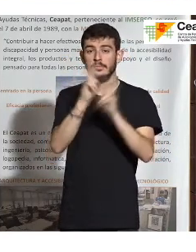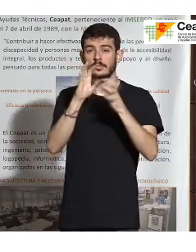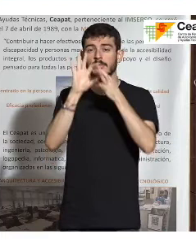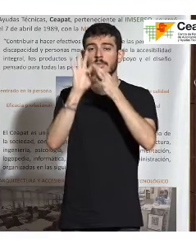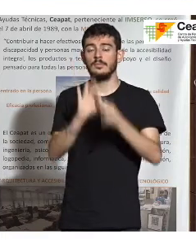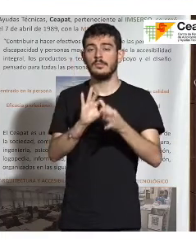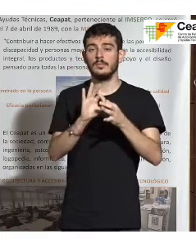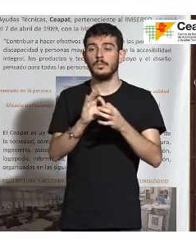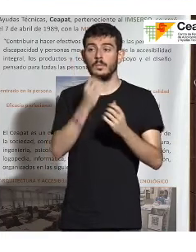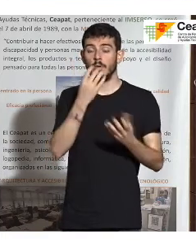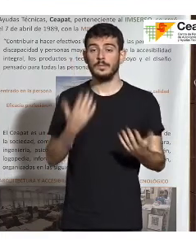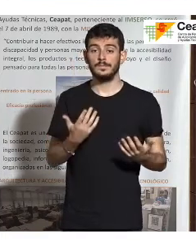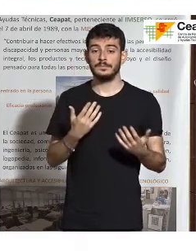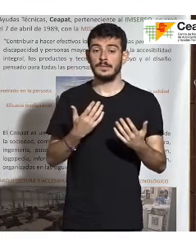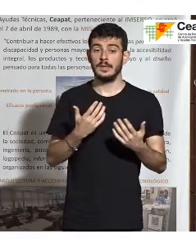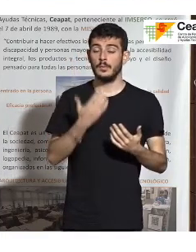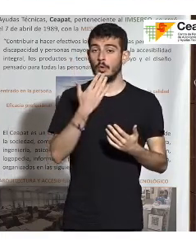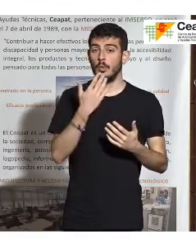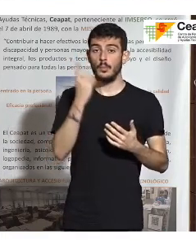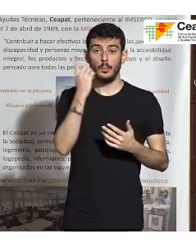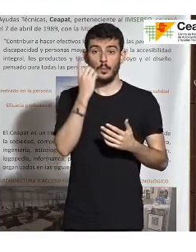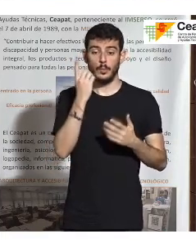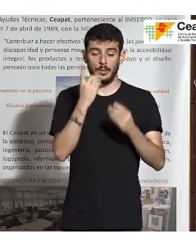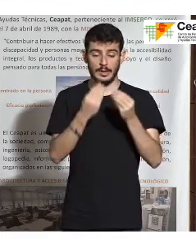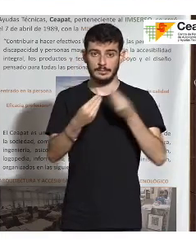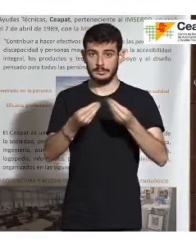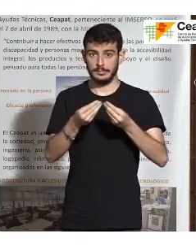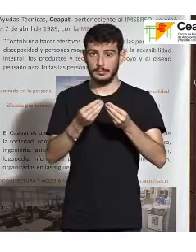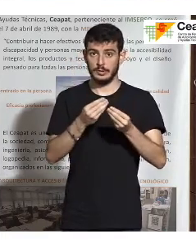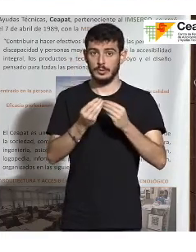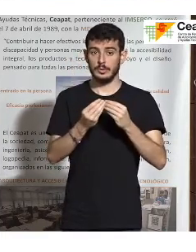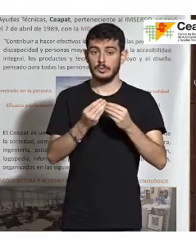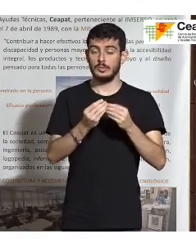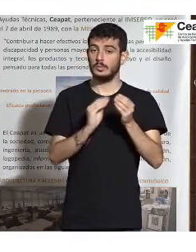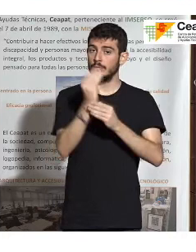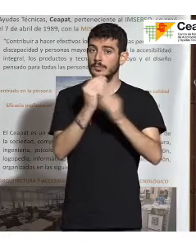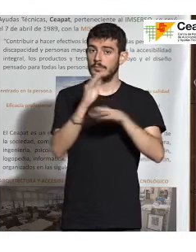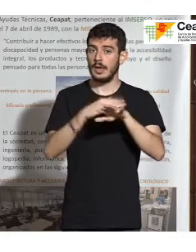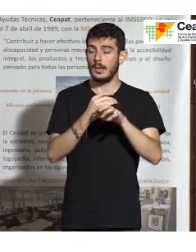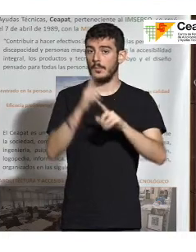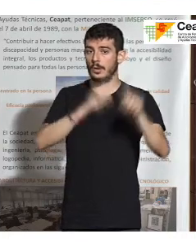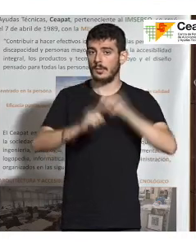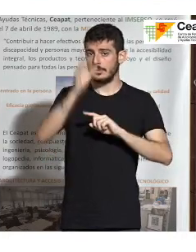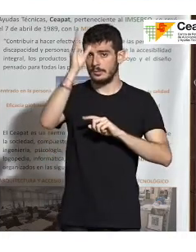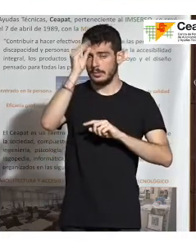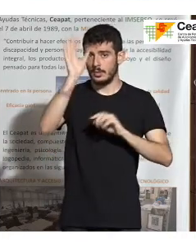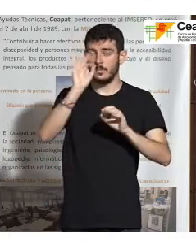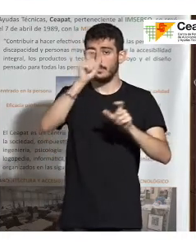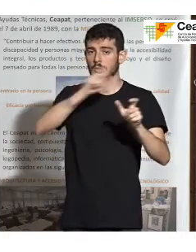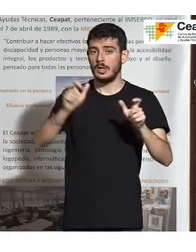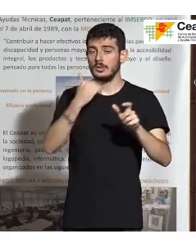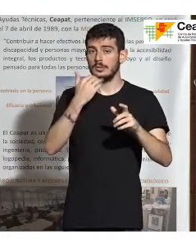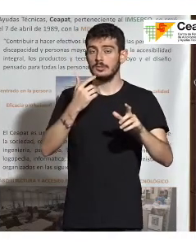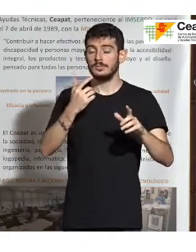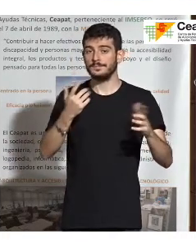Se han desarrollado dispositivos móviles para problemas cognitivos en los que hay geolocalización o personas en las cuales puedan